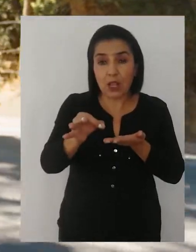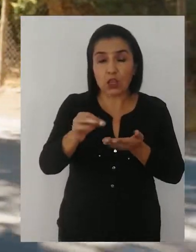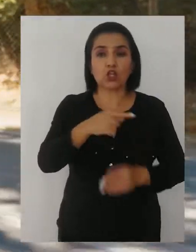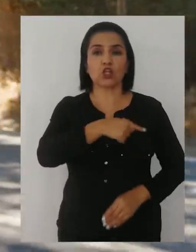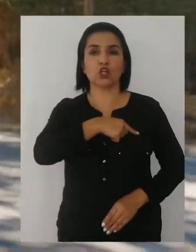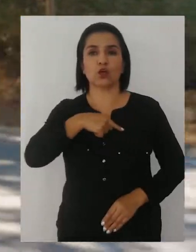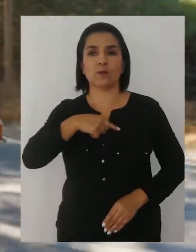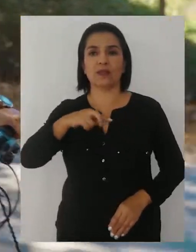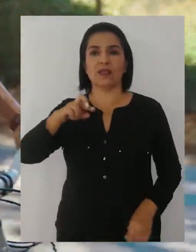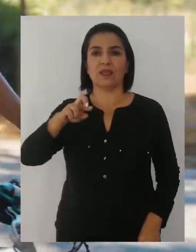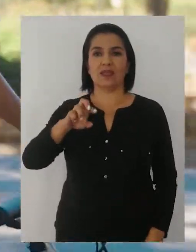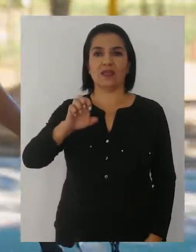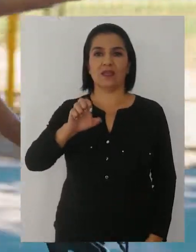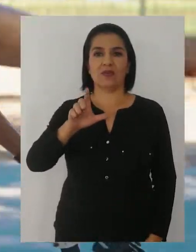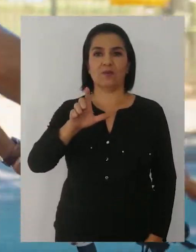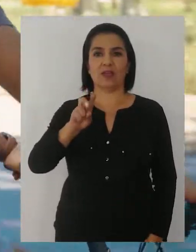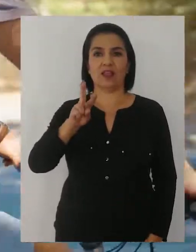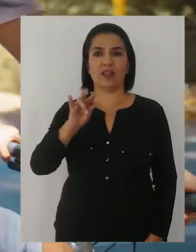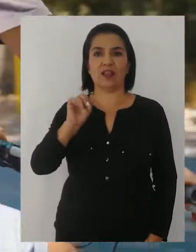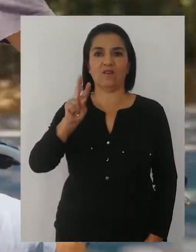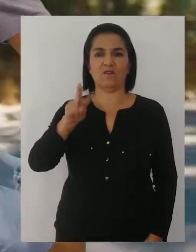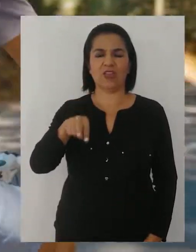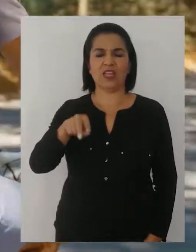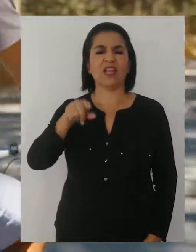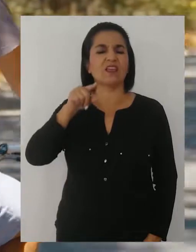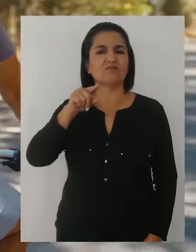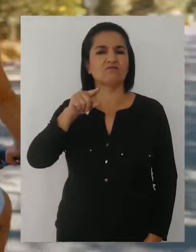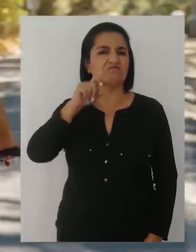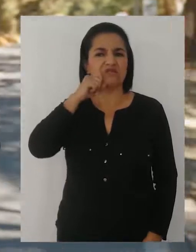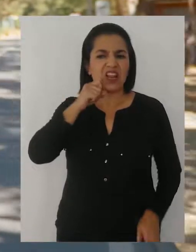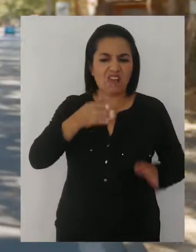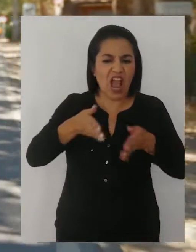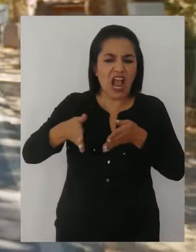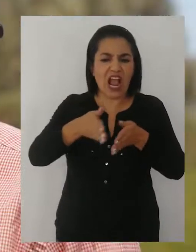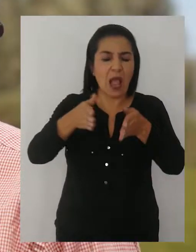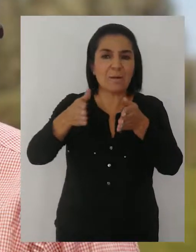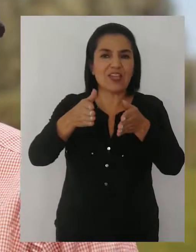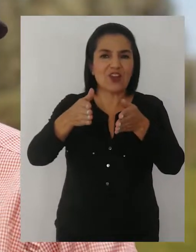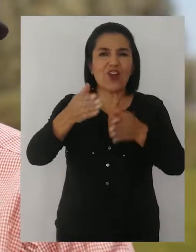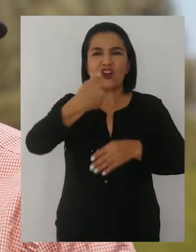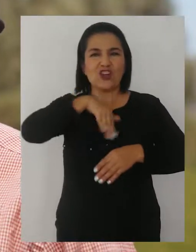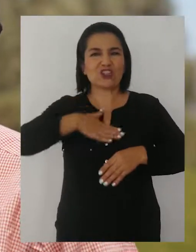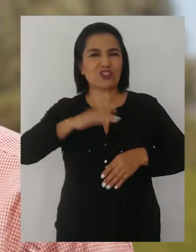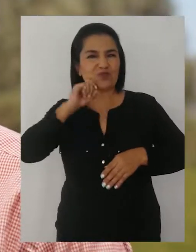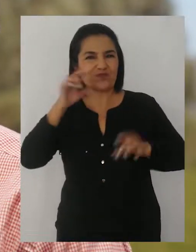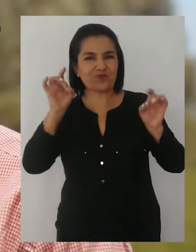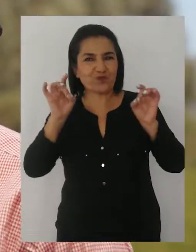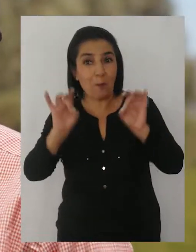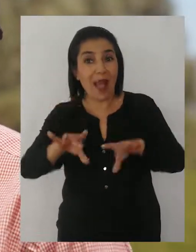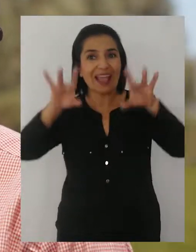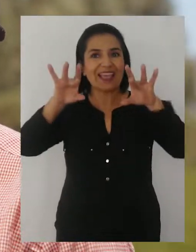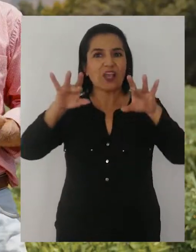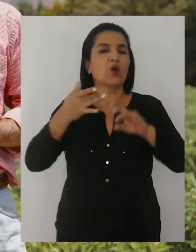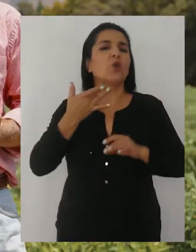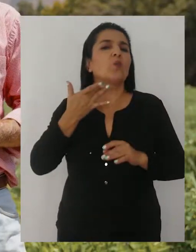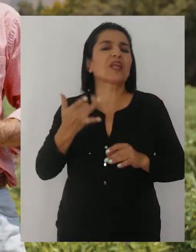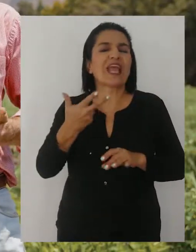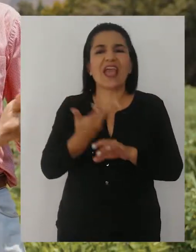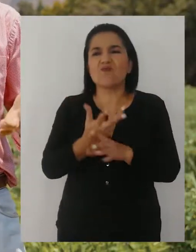que es una ruta, un camino digamos, le llamamos el camino mágico a nosotros. Porque hay muchas, muchas cosas aquí.